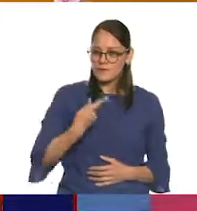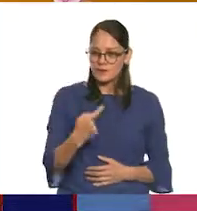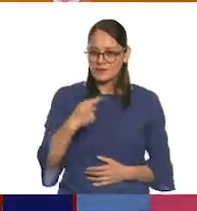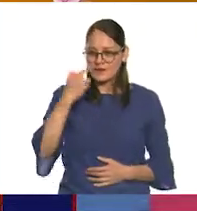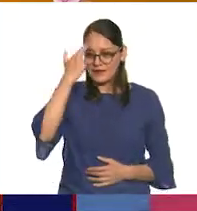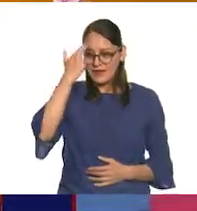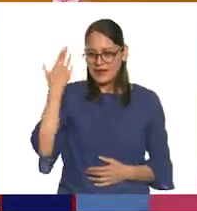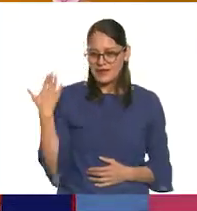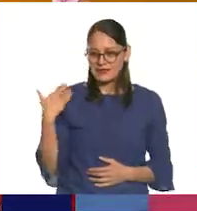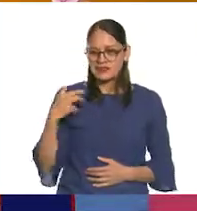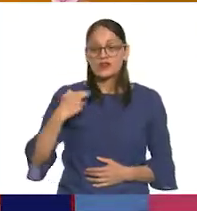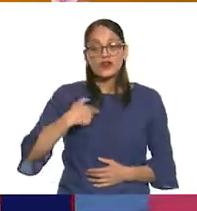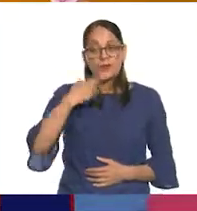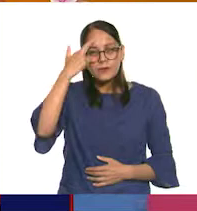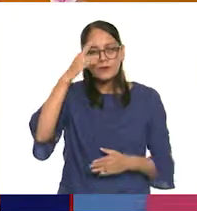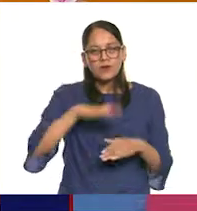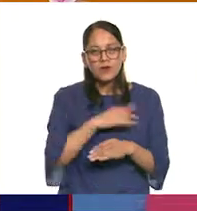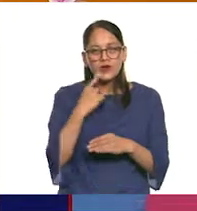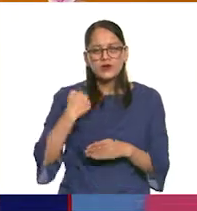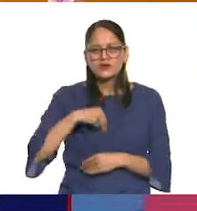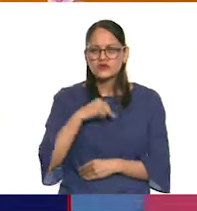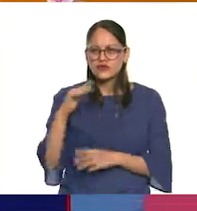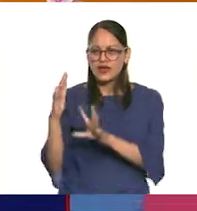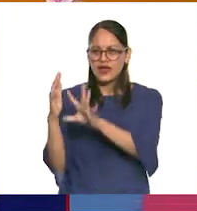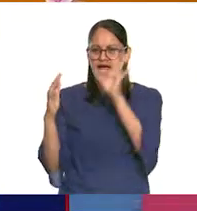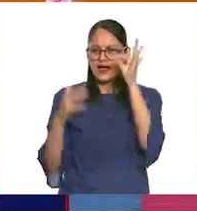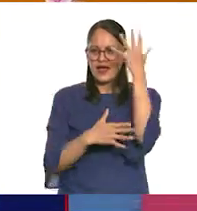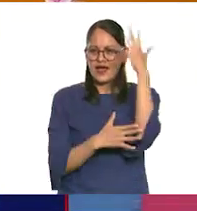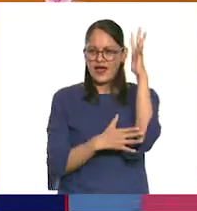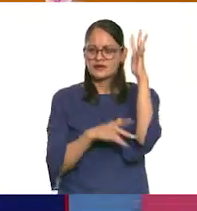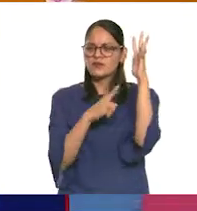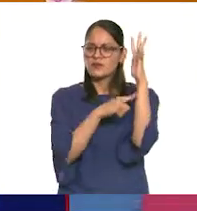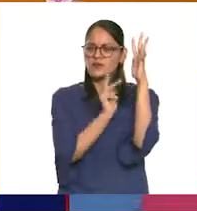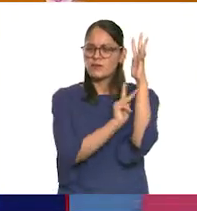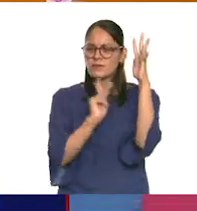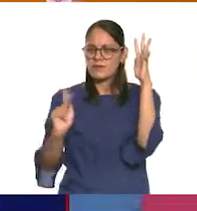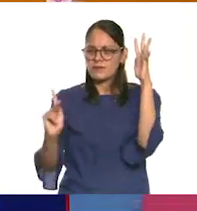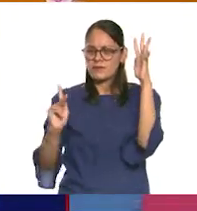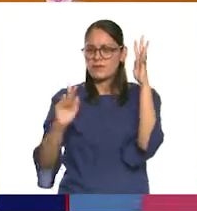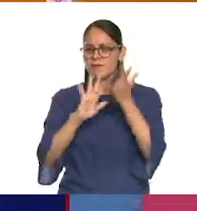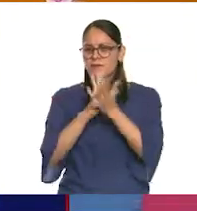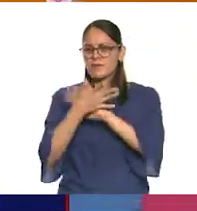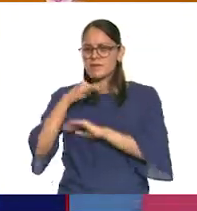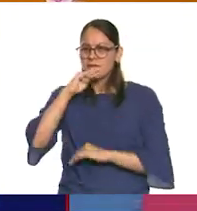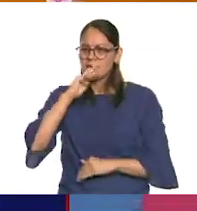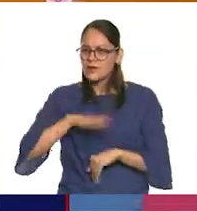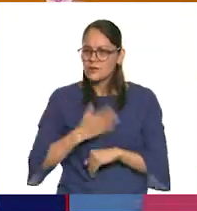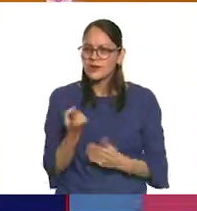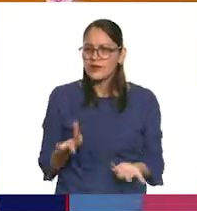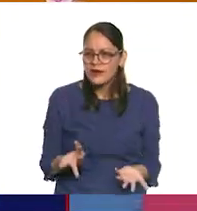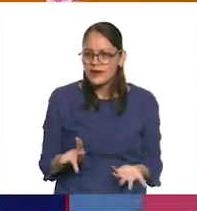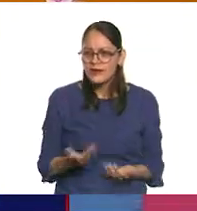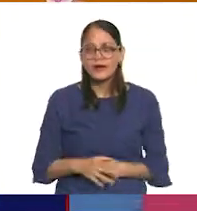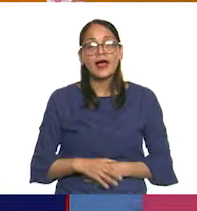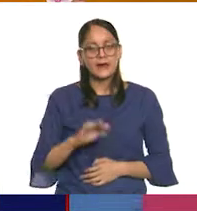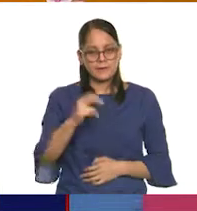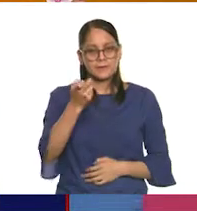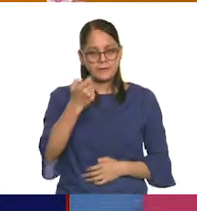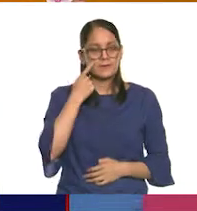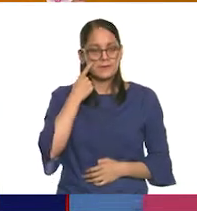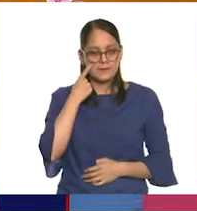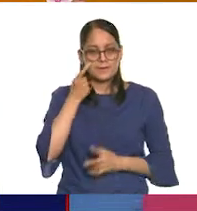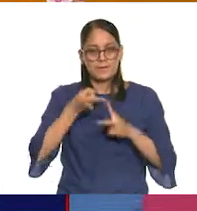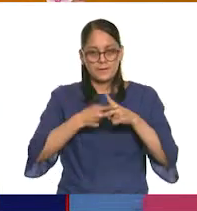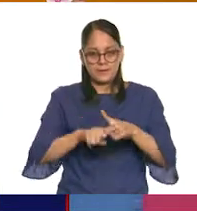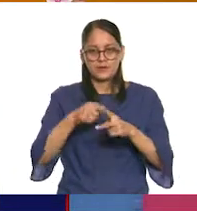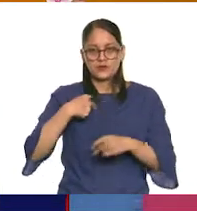rato que si podíamos recordar por qué habíamos elegido el concepto de un árbol que tenía que ver con el concepto de las mamás. Exactamente. Y mira, para